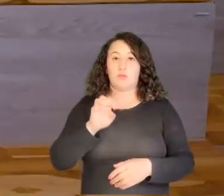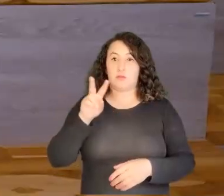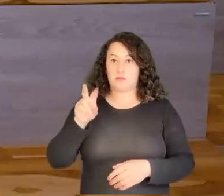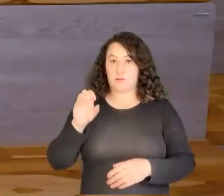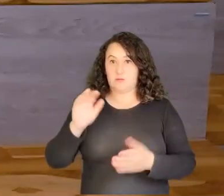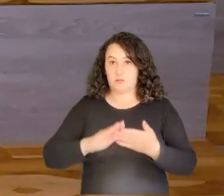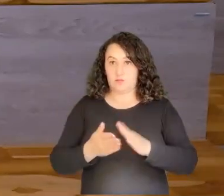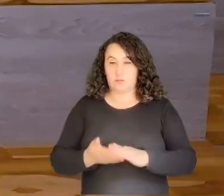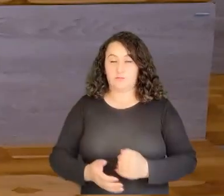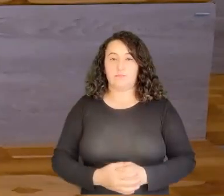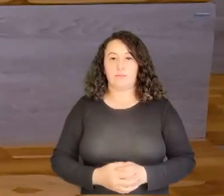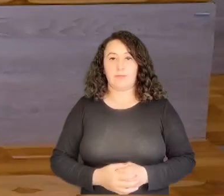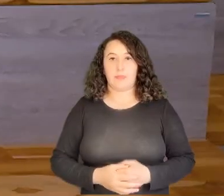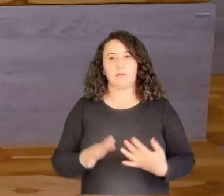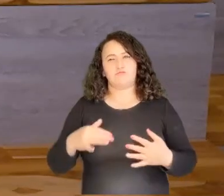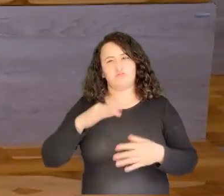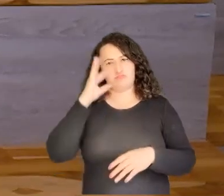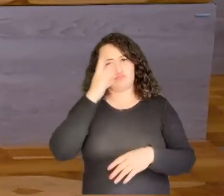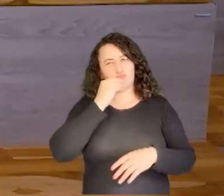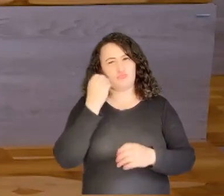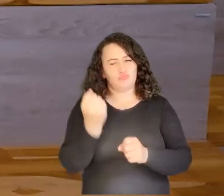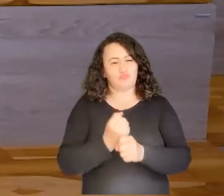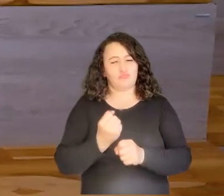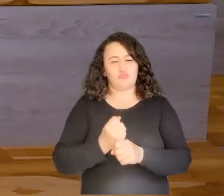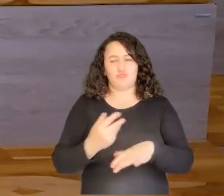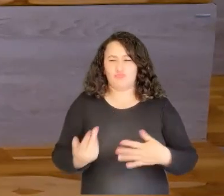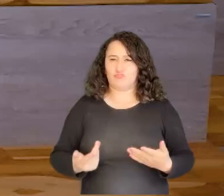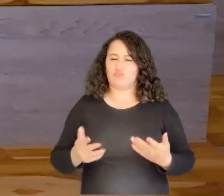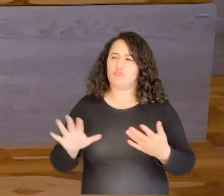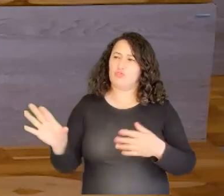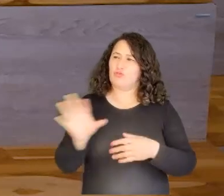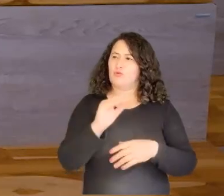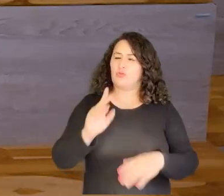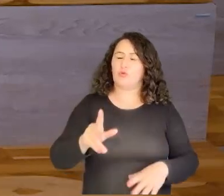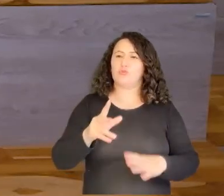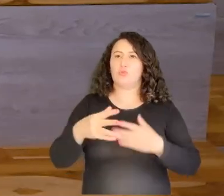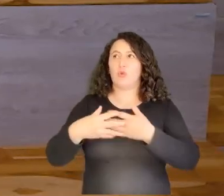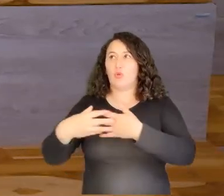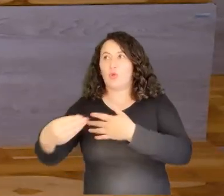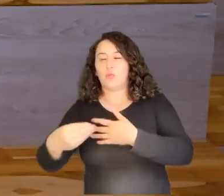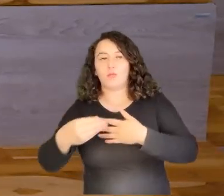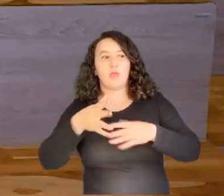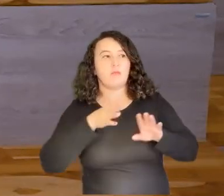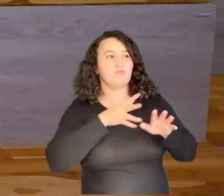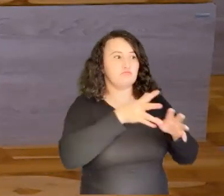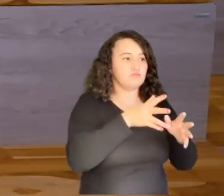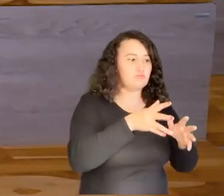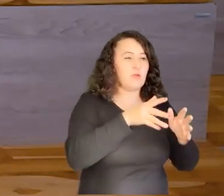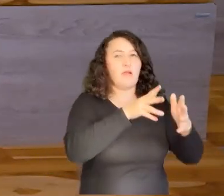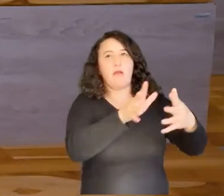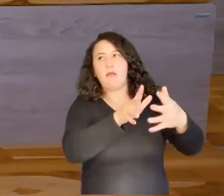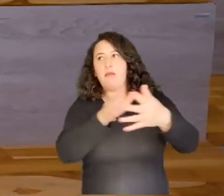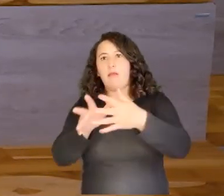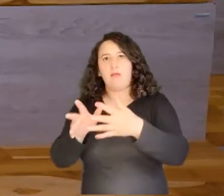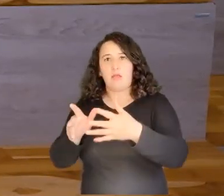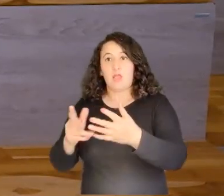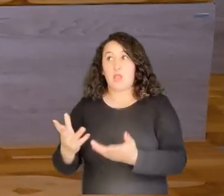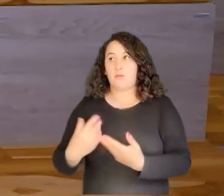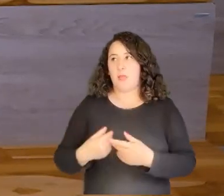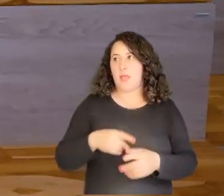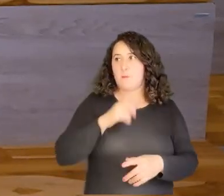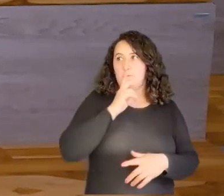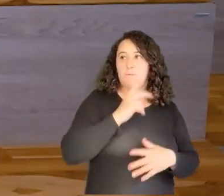Además, me parece muy bonito ese trabajo, ¿sabes por qué? Porque todos se van volviendo replicadores, sabedores de lo que van haciendo, nadie se guarda el conocimiento.